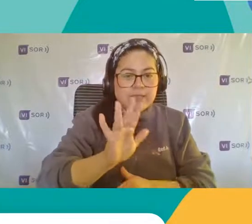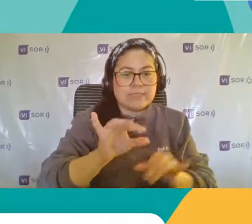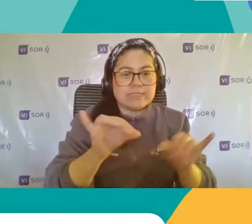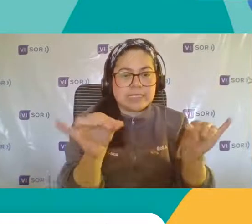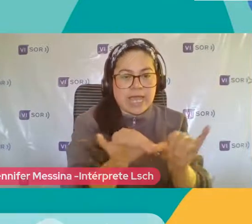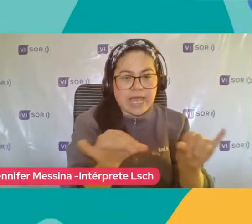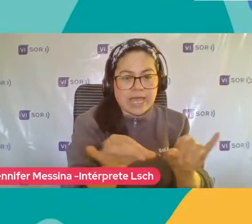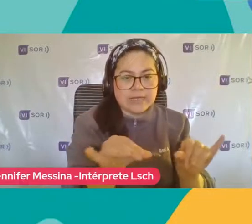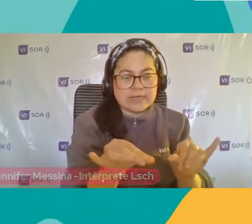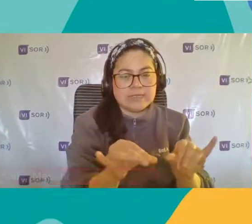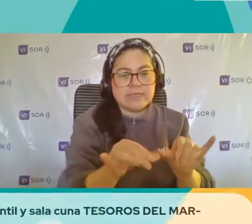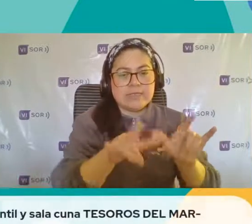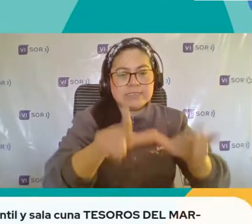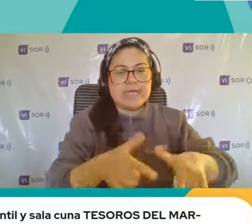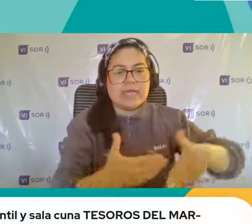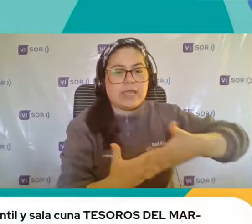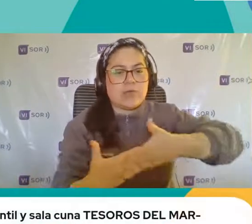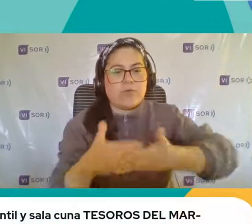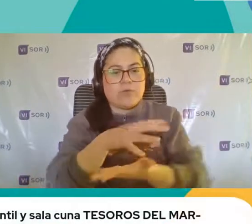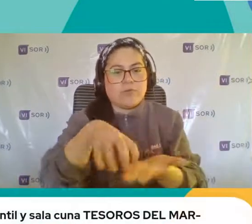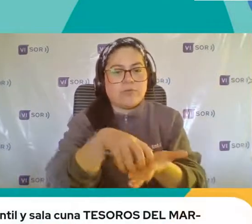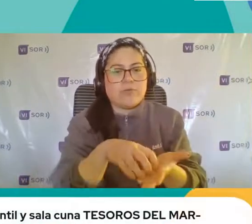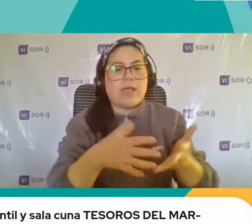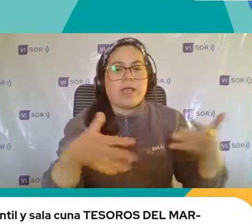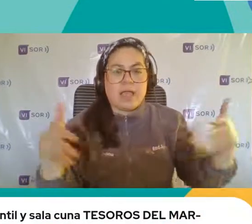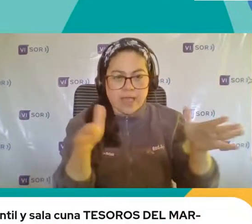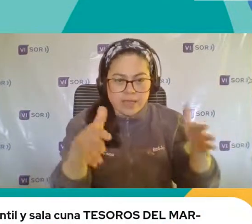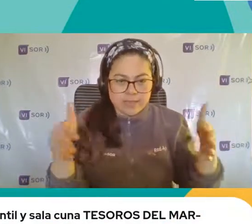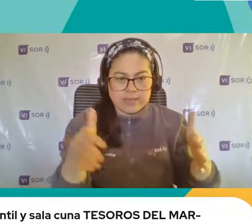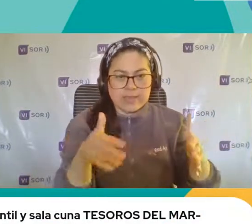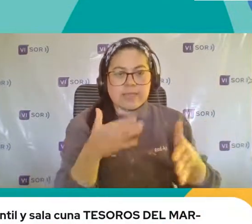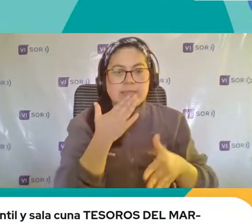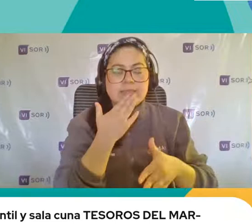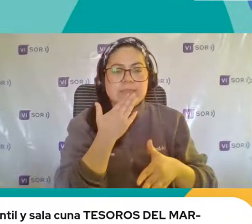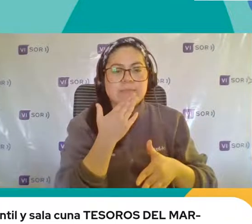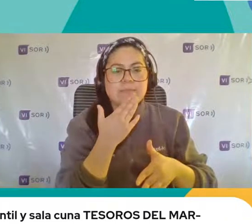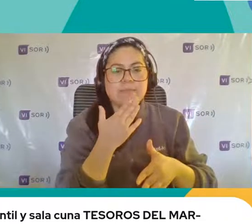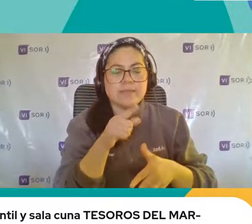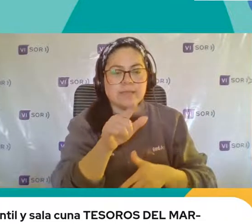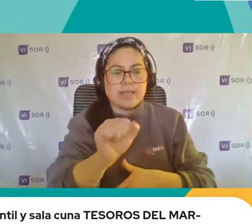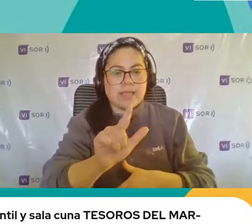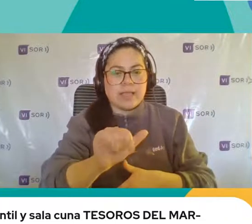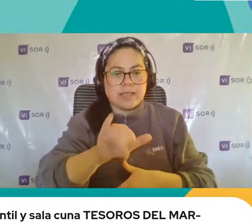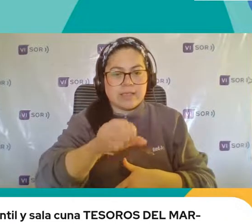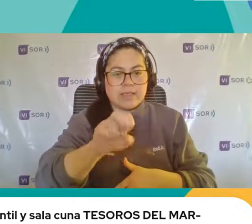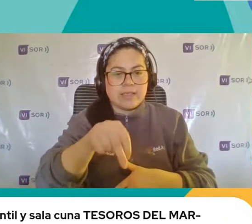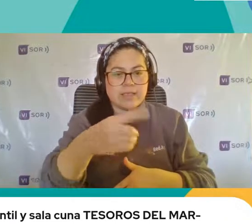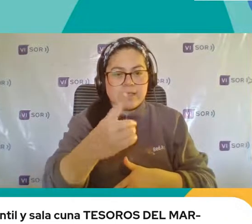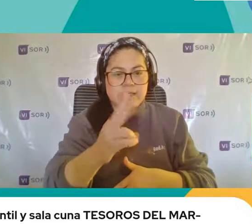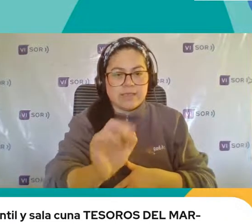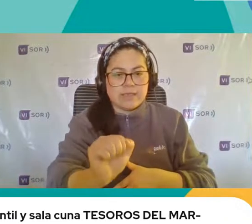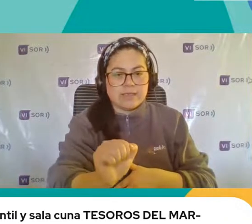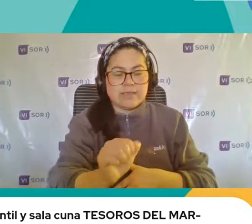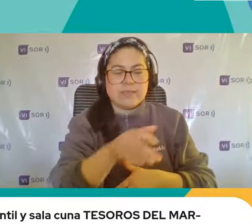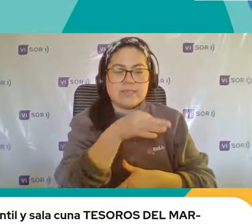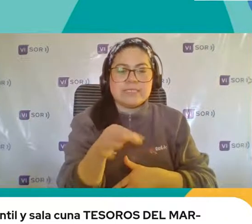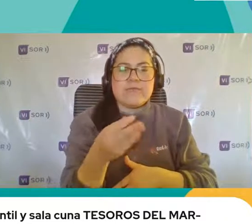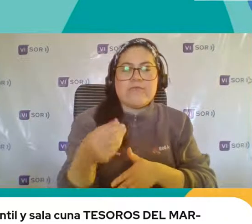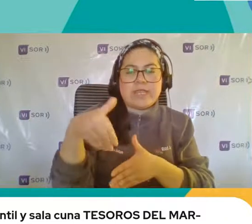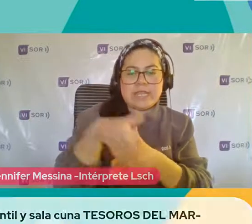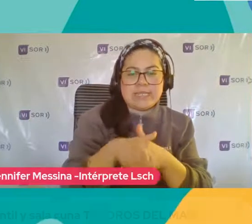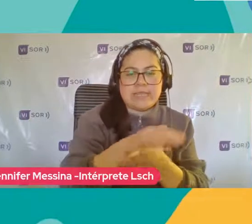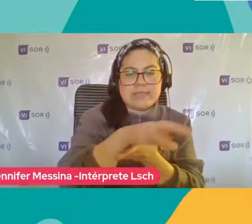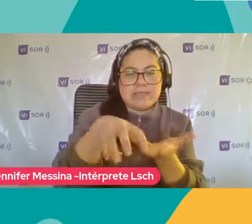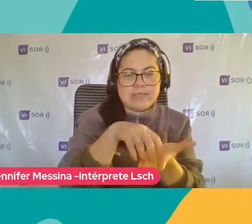Isla de los Tesoros De la comuna De Los Ángeles También Nos está escribiendo Alejandra Chamorro Desde Tesoros del Mar De